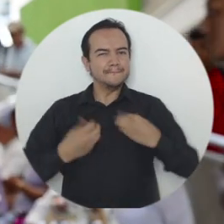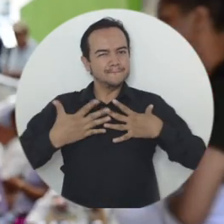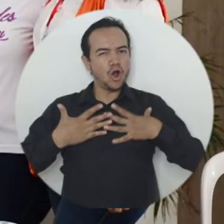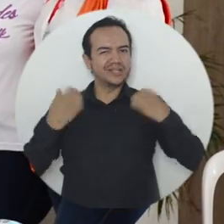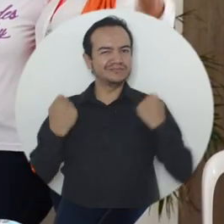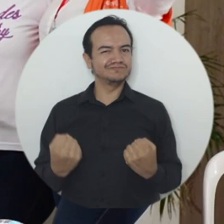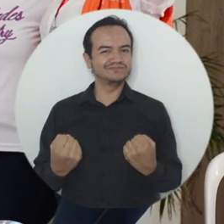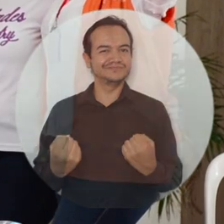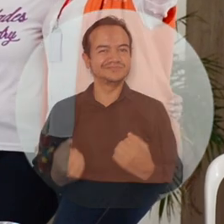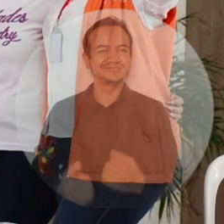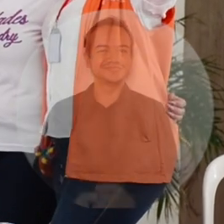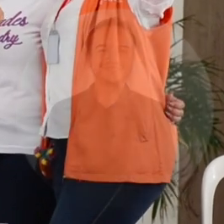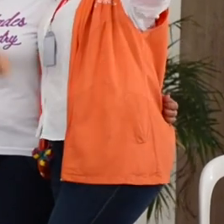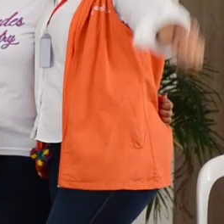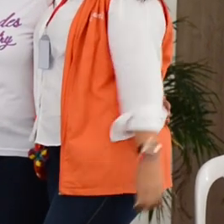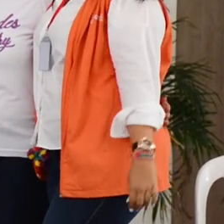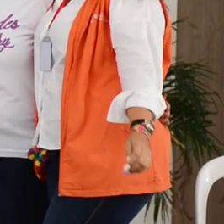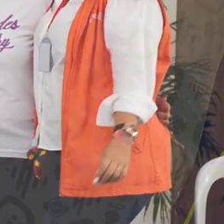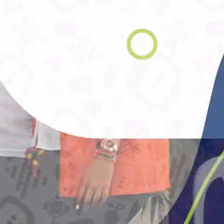emprendimiento. ¡Empoderada!